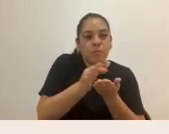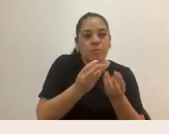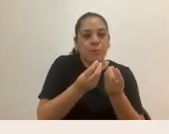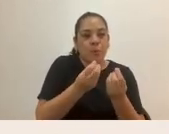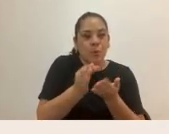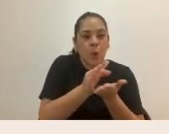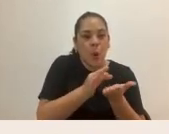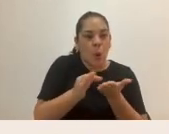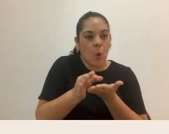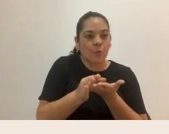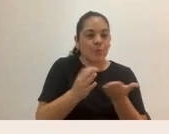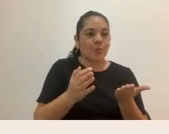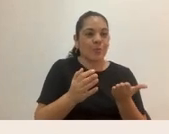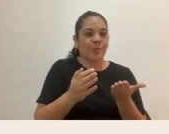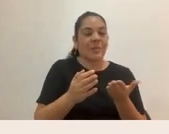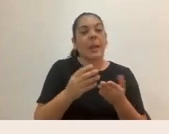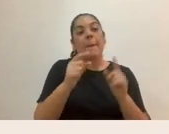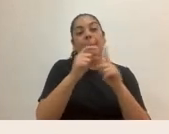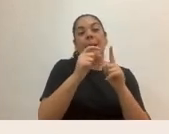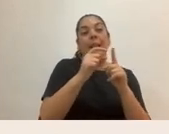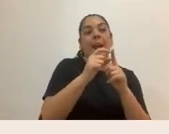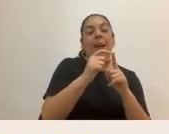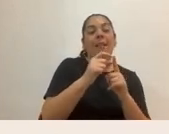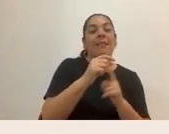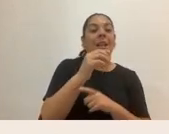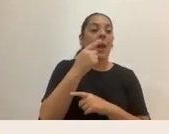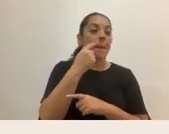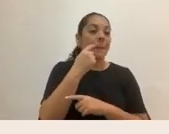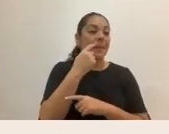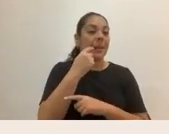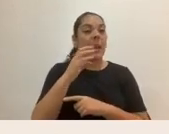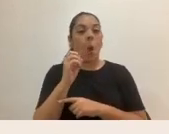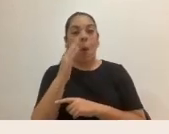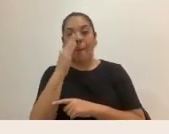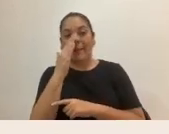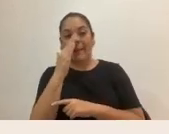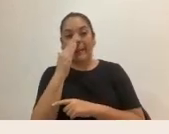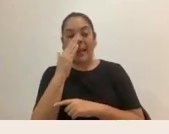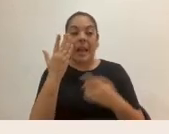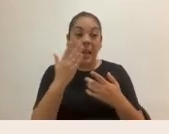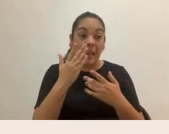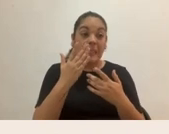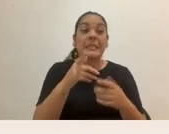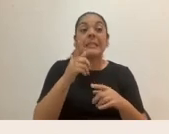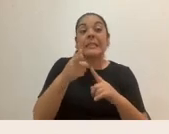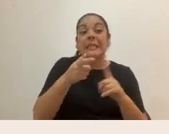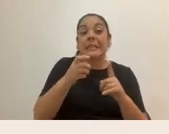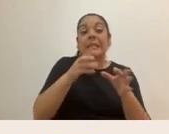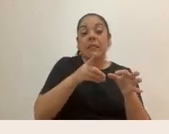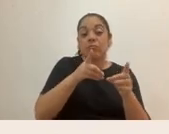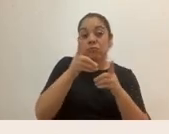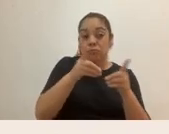Y las palabras paternidad y maternidad es porque, según su descripción, refieren la